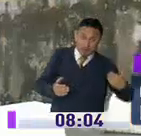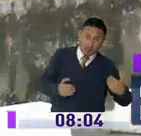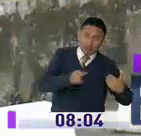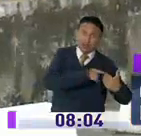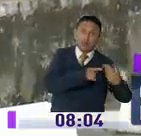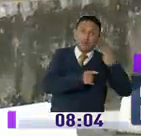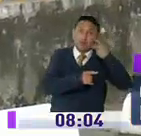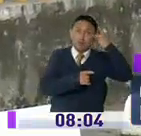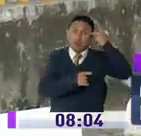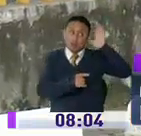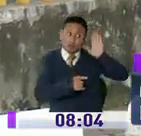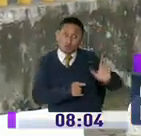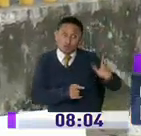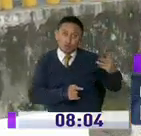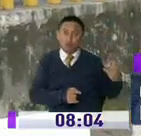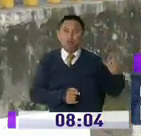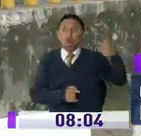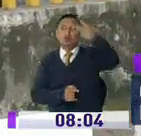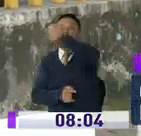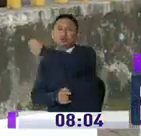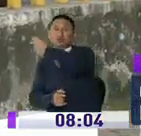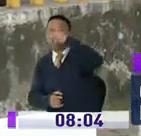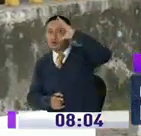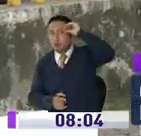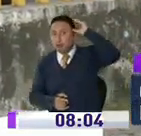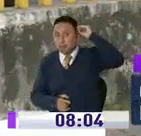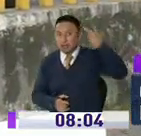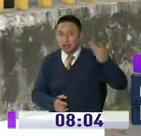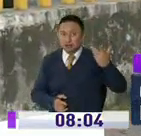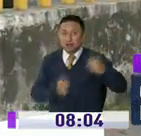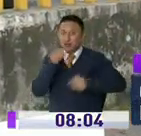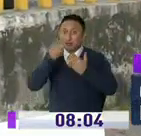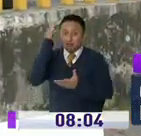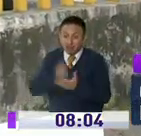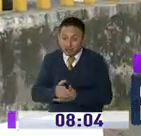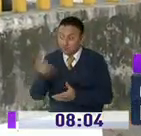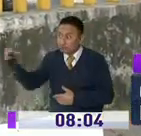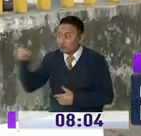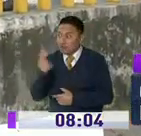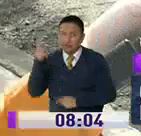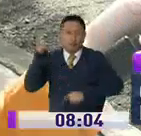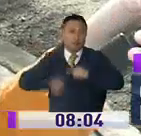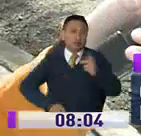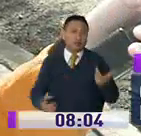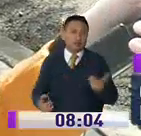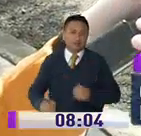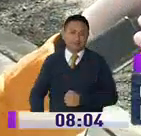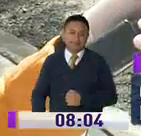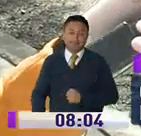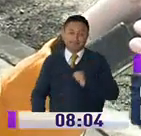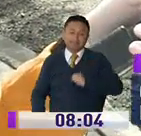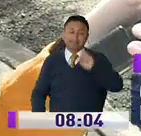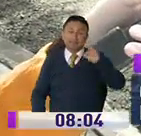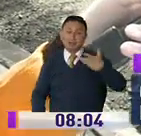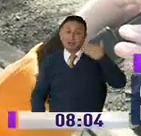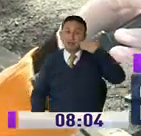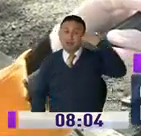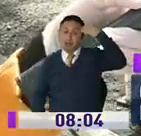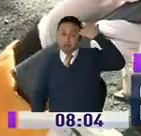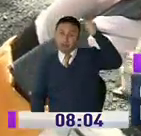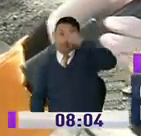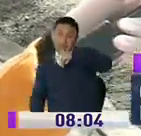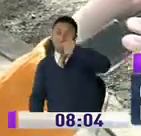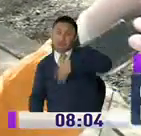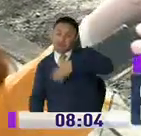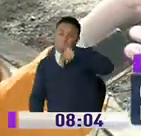restricción de circular, sus padres viajaron a Riobamba y no han podido regresar. Son de la tercera edad, tienen